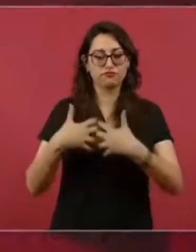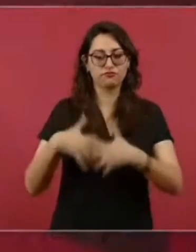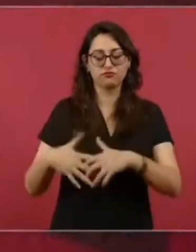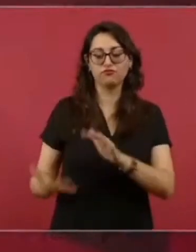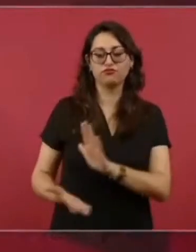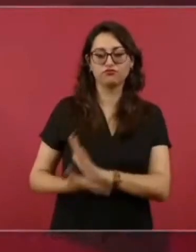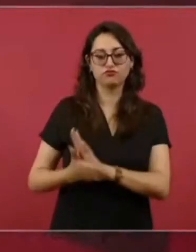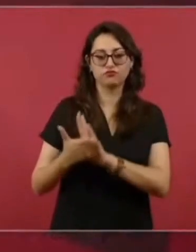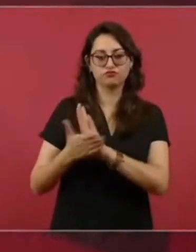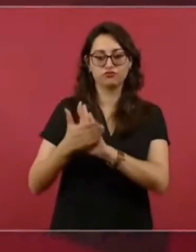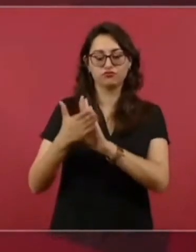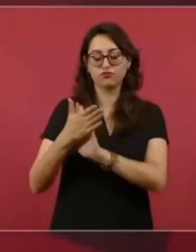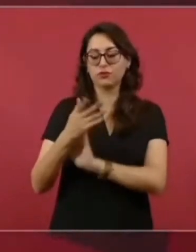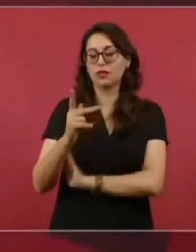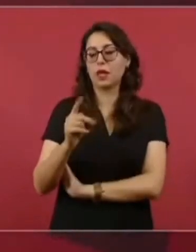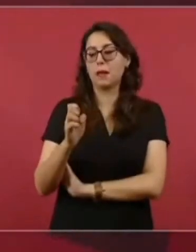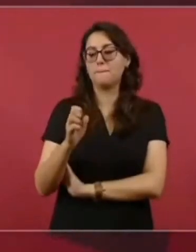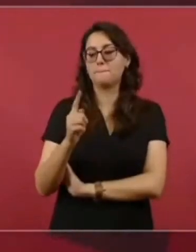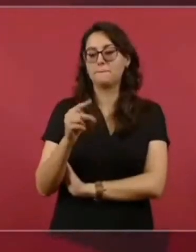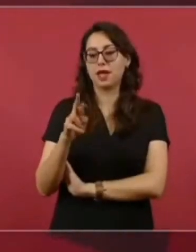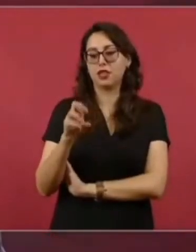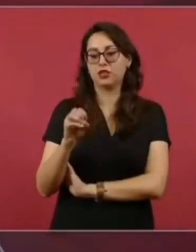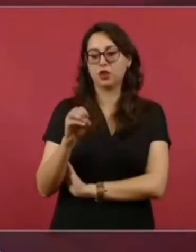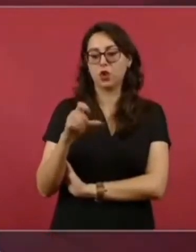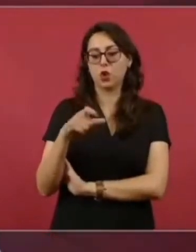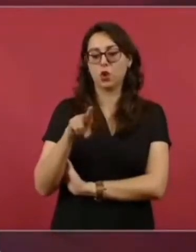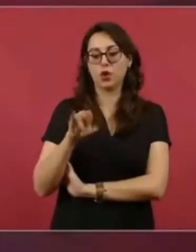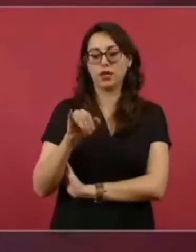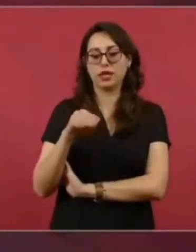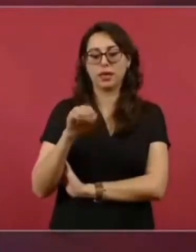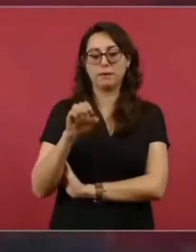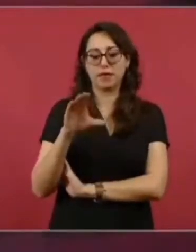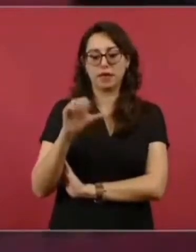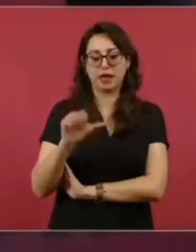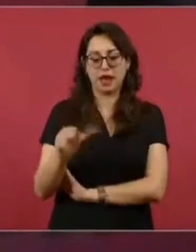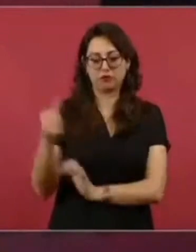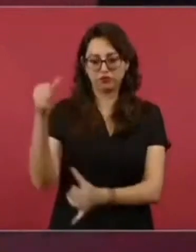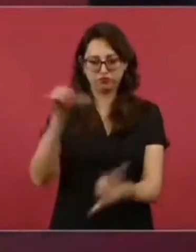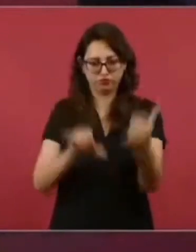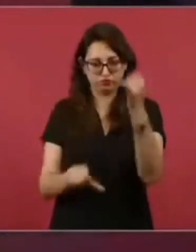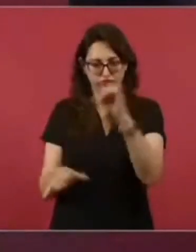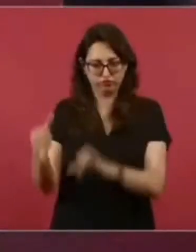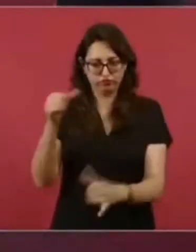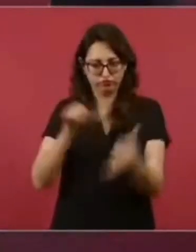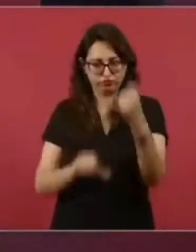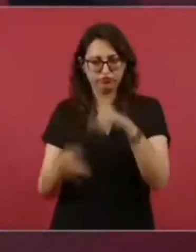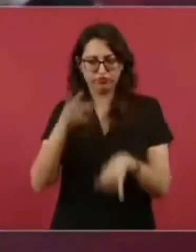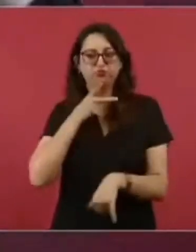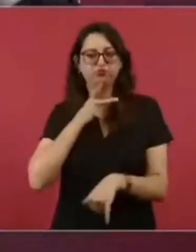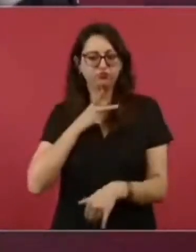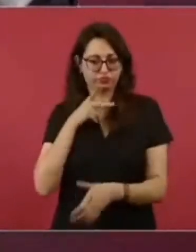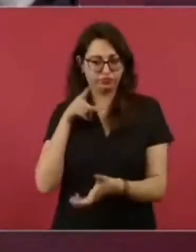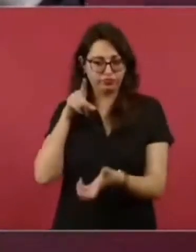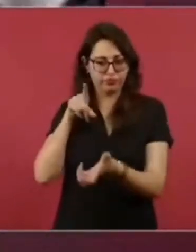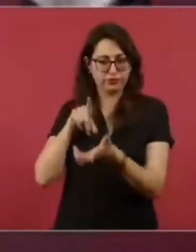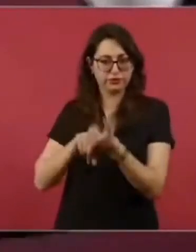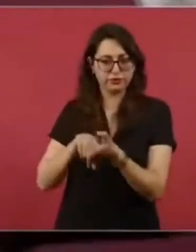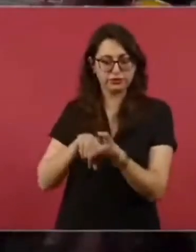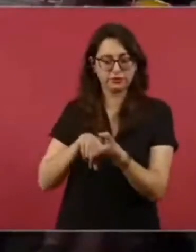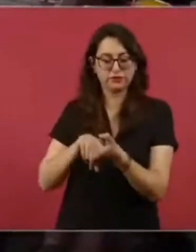y que recibió subsidio. Pero después esa